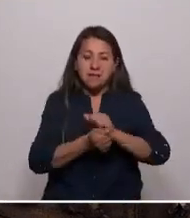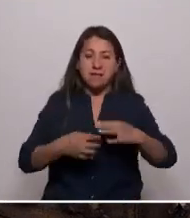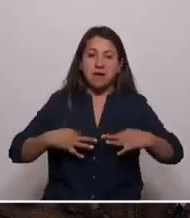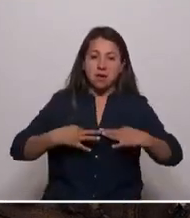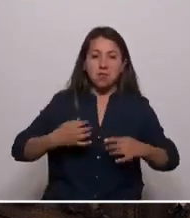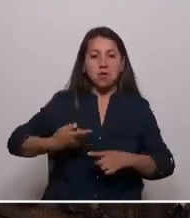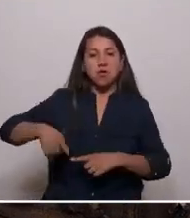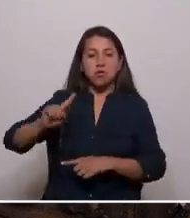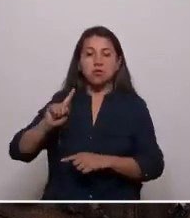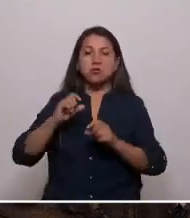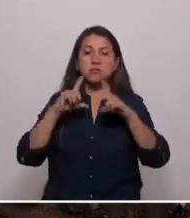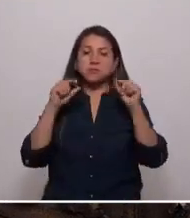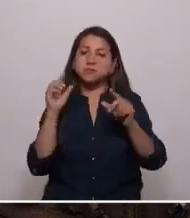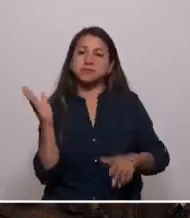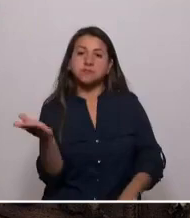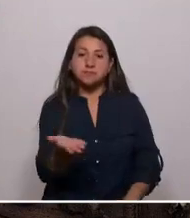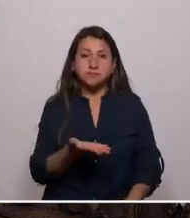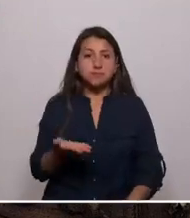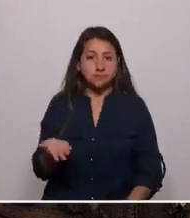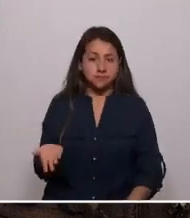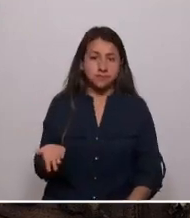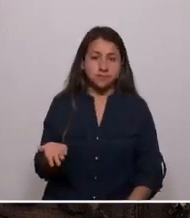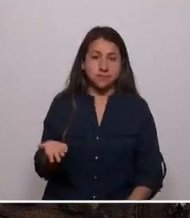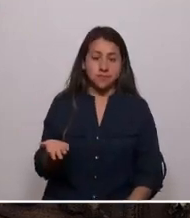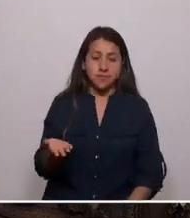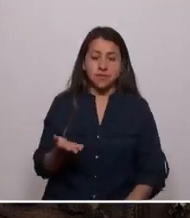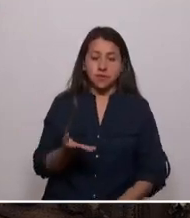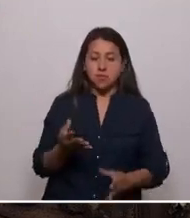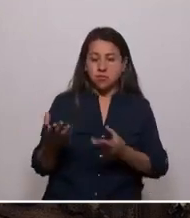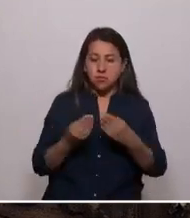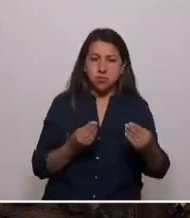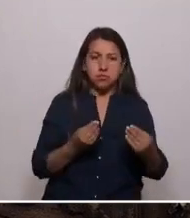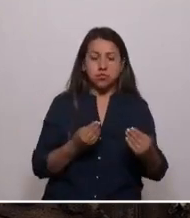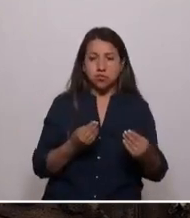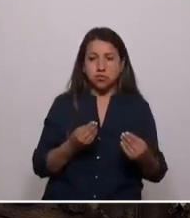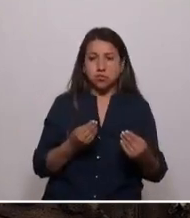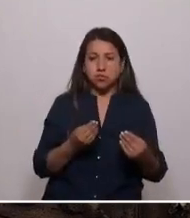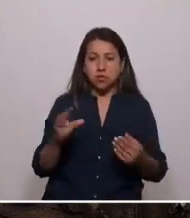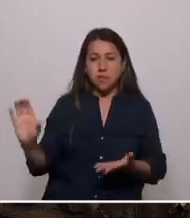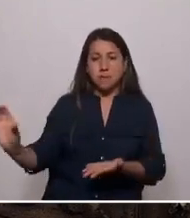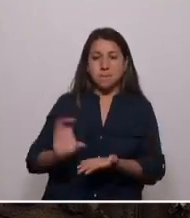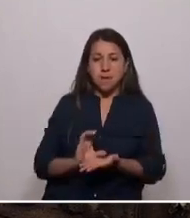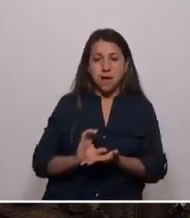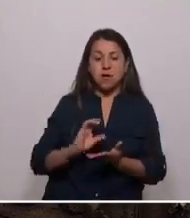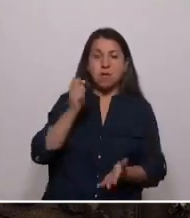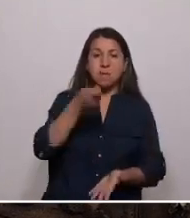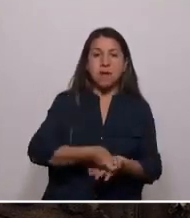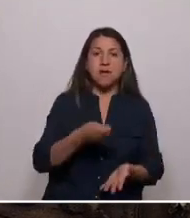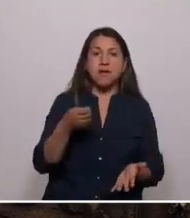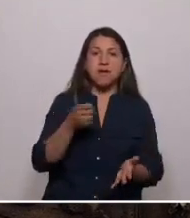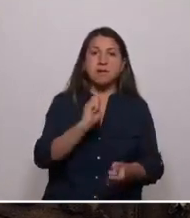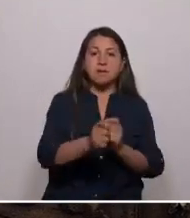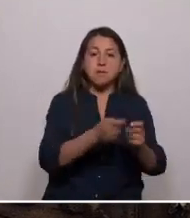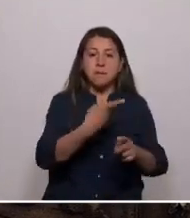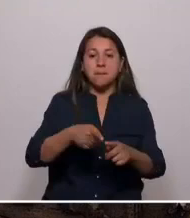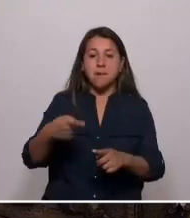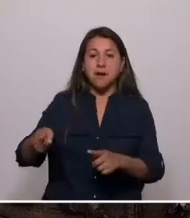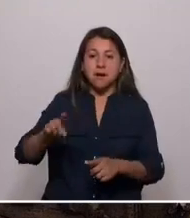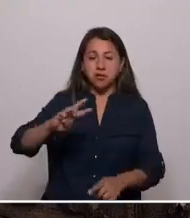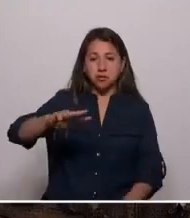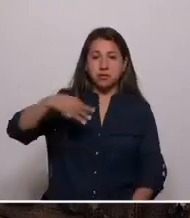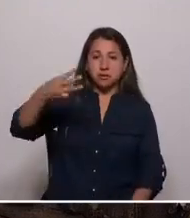Aldo, mesero de un locán, en Fruna. Después de años de bicicletear el sueldo para el pago del dividendo la casa, terminaron pagando el triple,